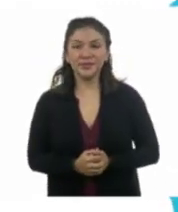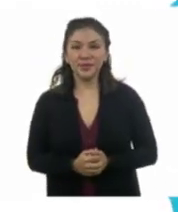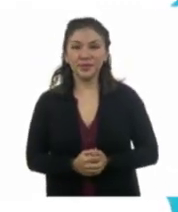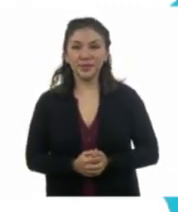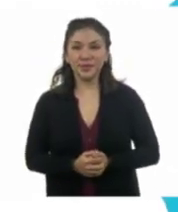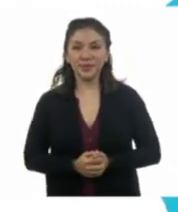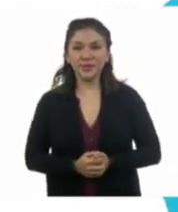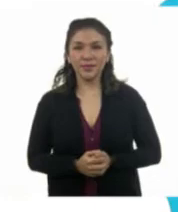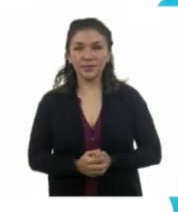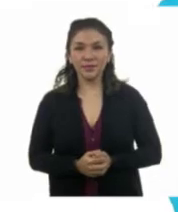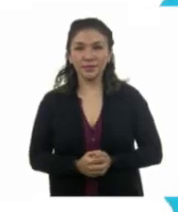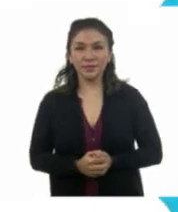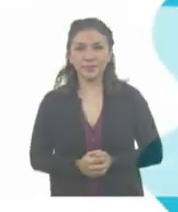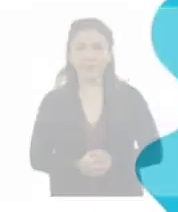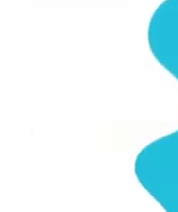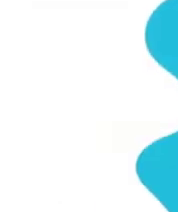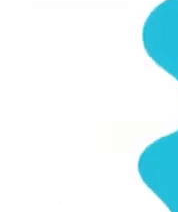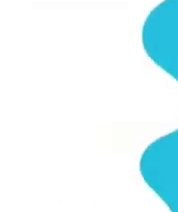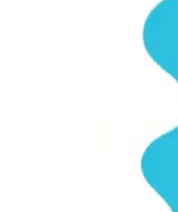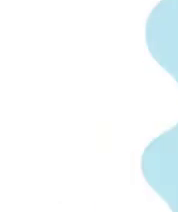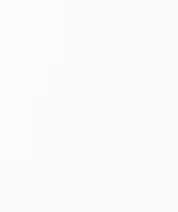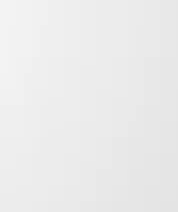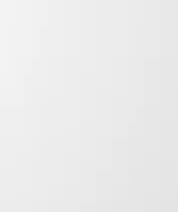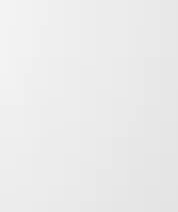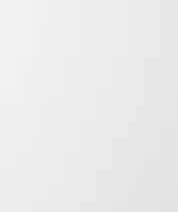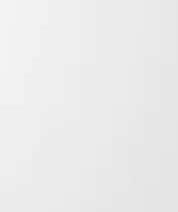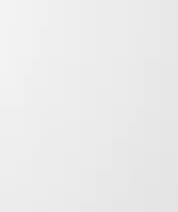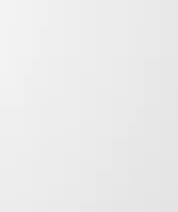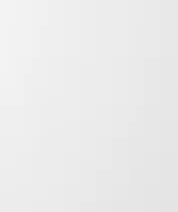.cep.gov.mx